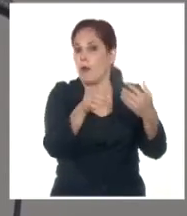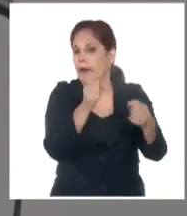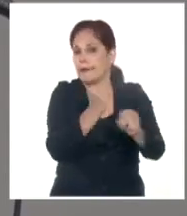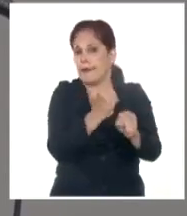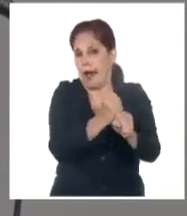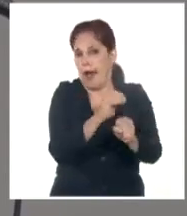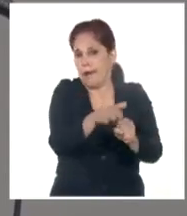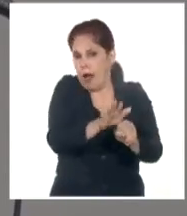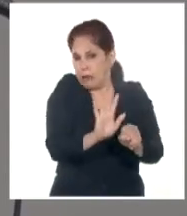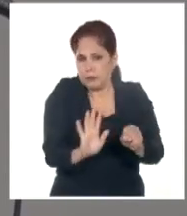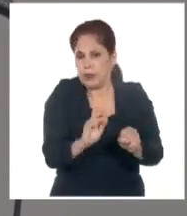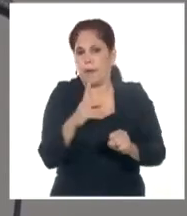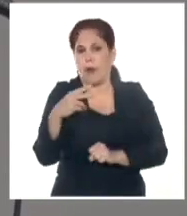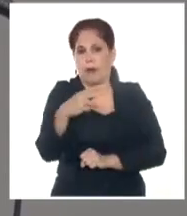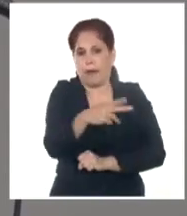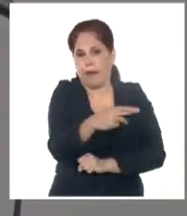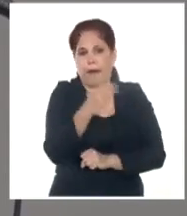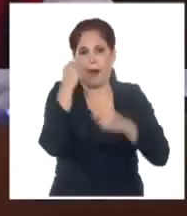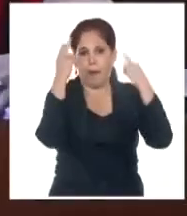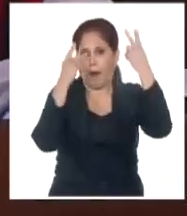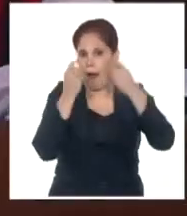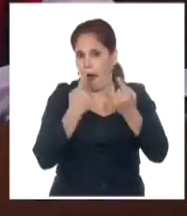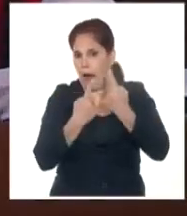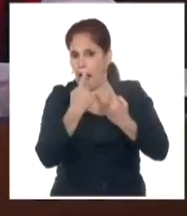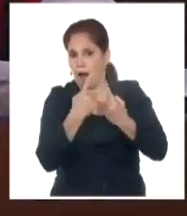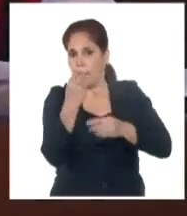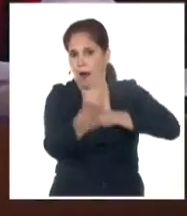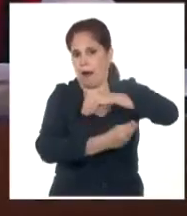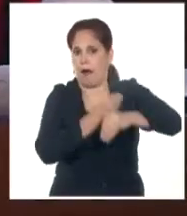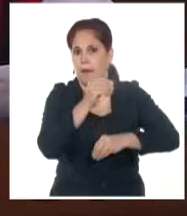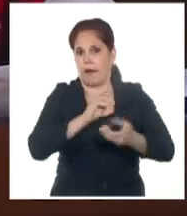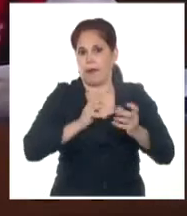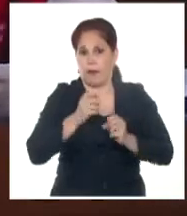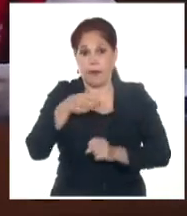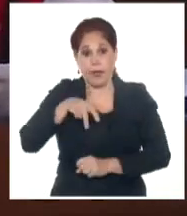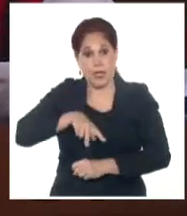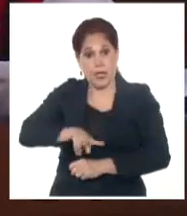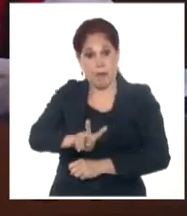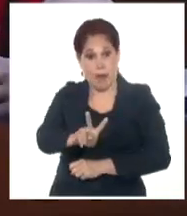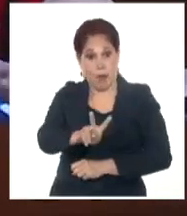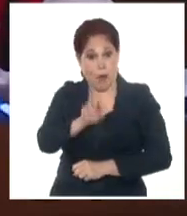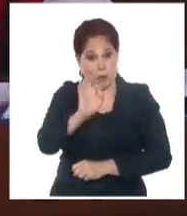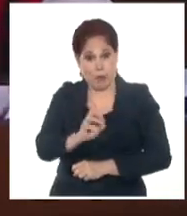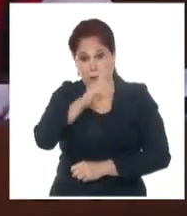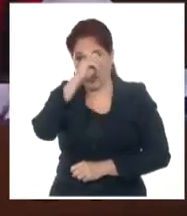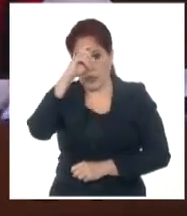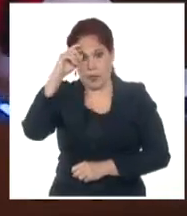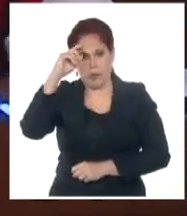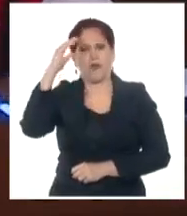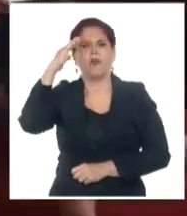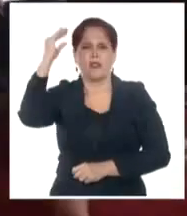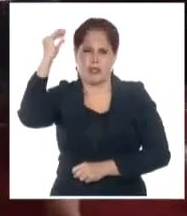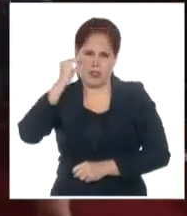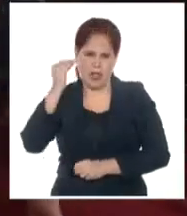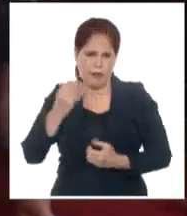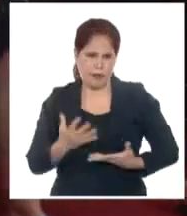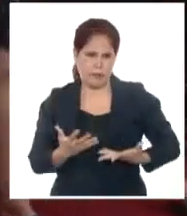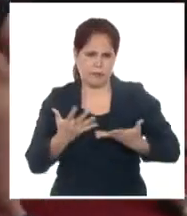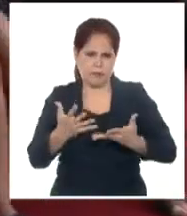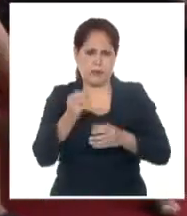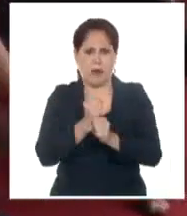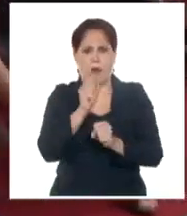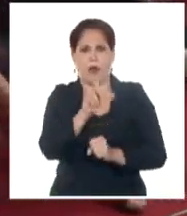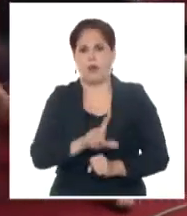empleo y que pueda transformar su propia realidad. Las jimahuas de Jarahueca, en Santispíritus, bien conocen la entrega de la